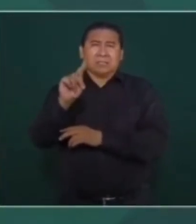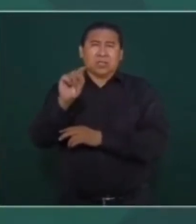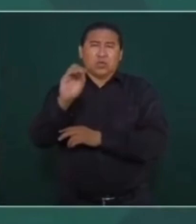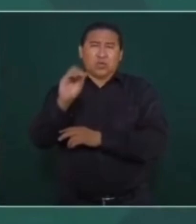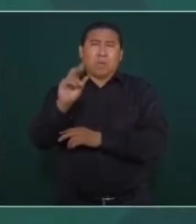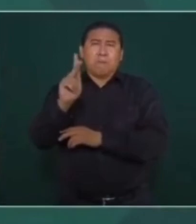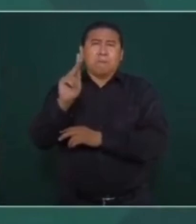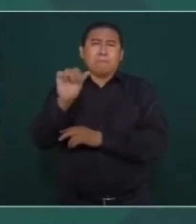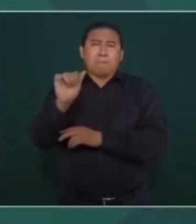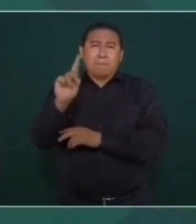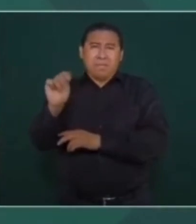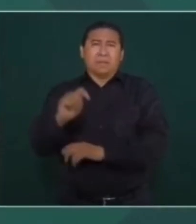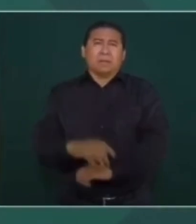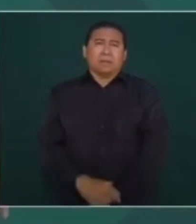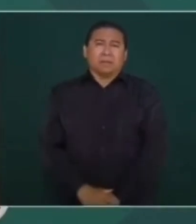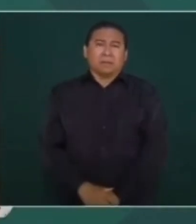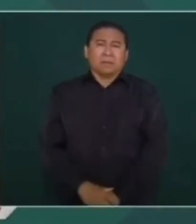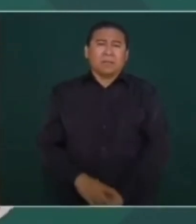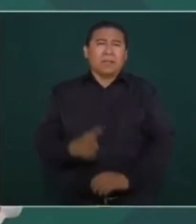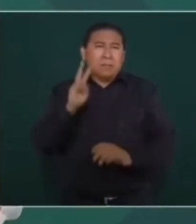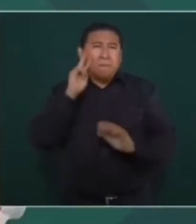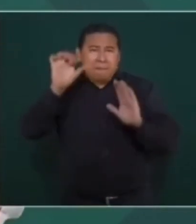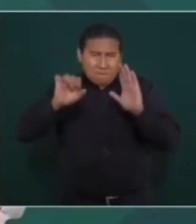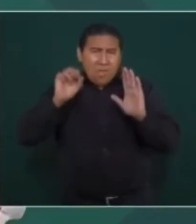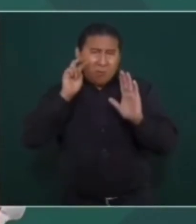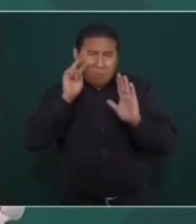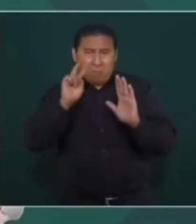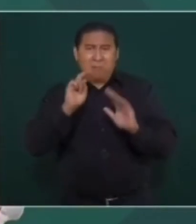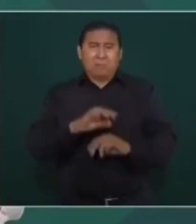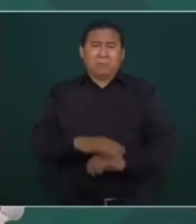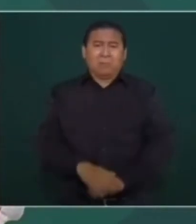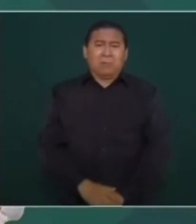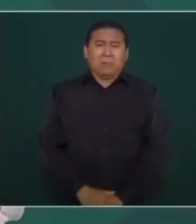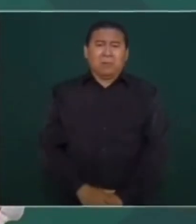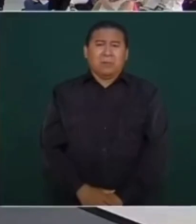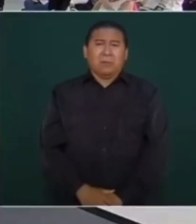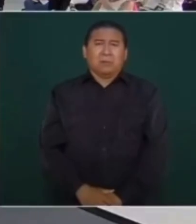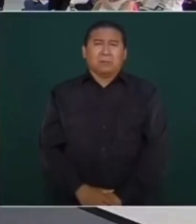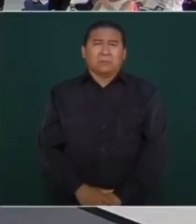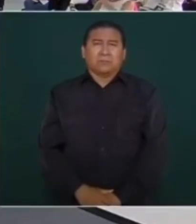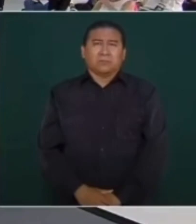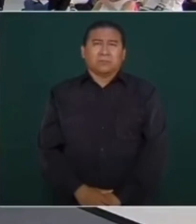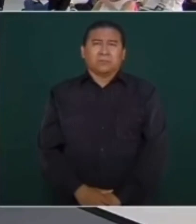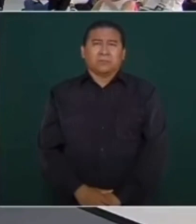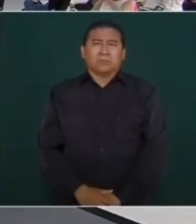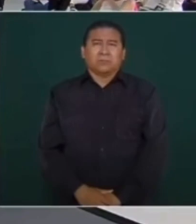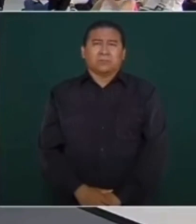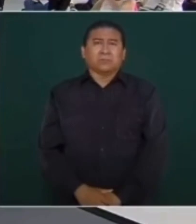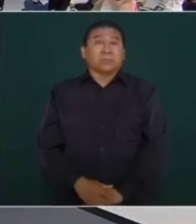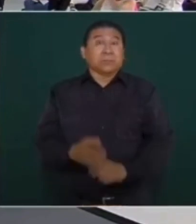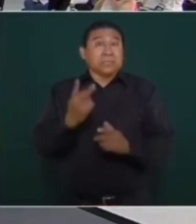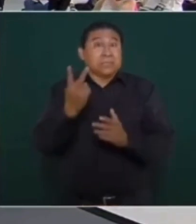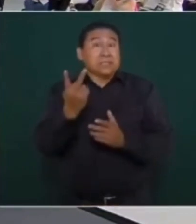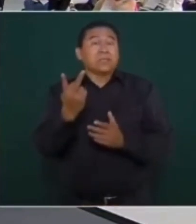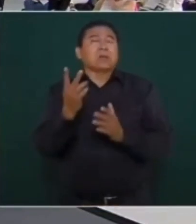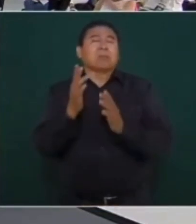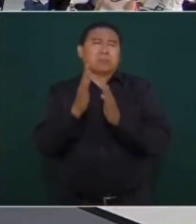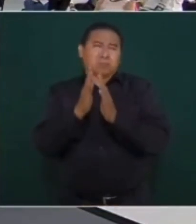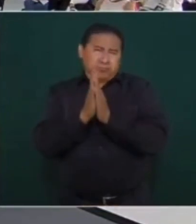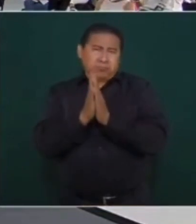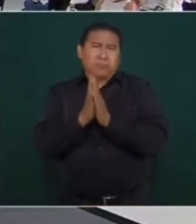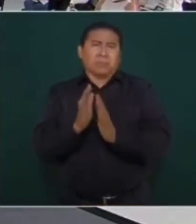pero ve este, porque eso es lo que yo pido